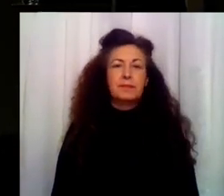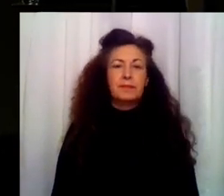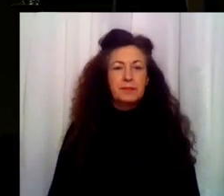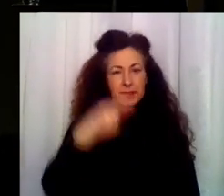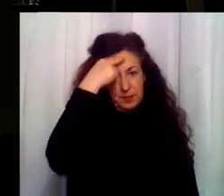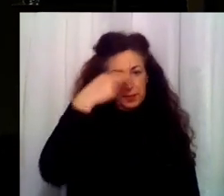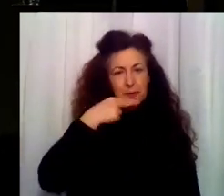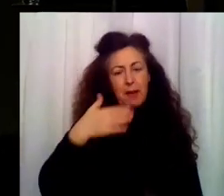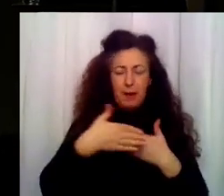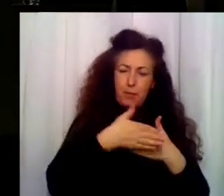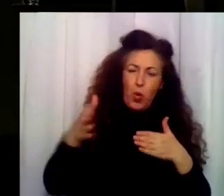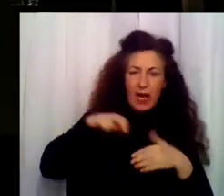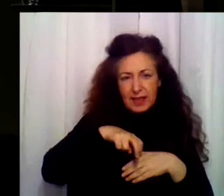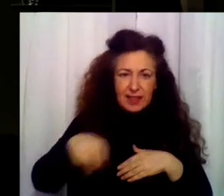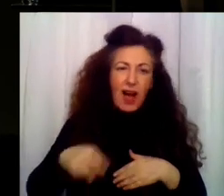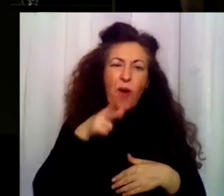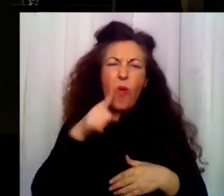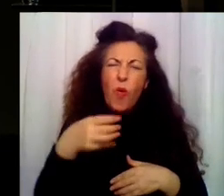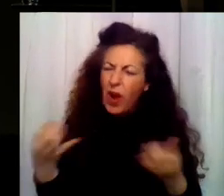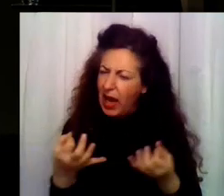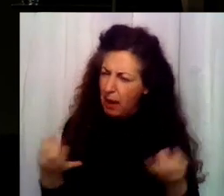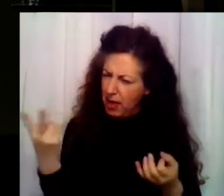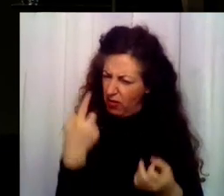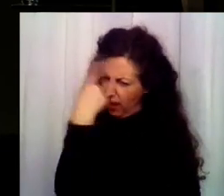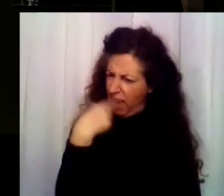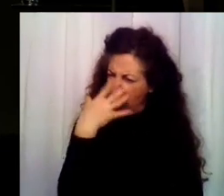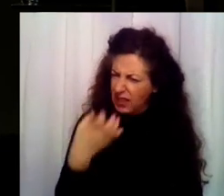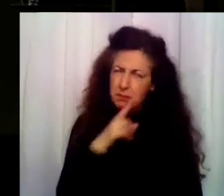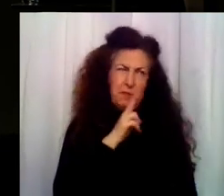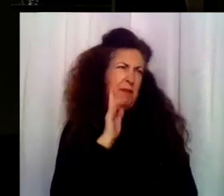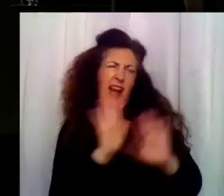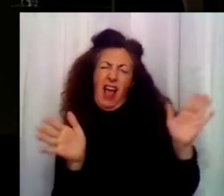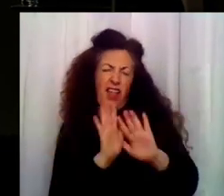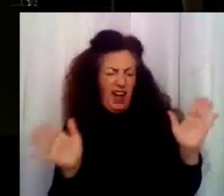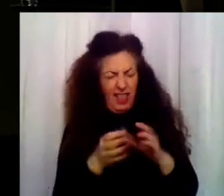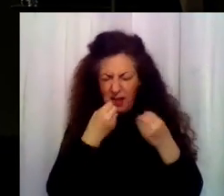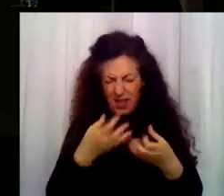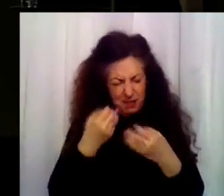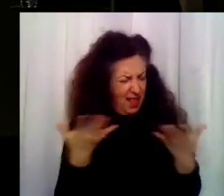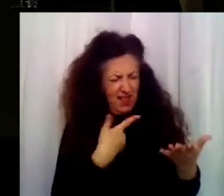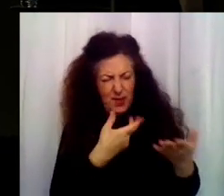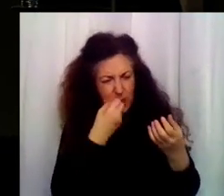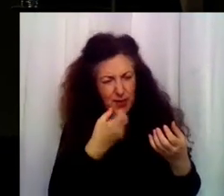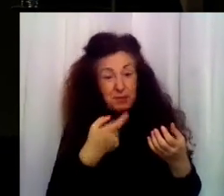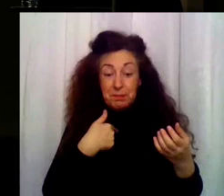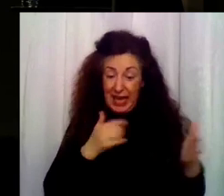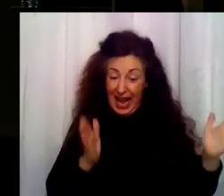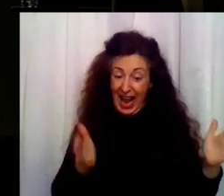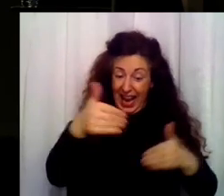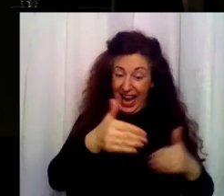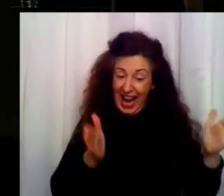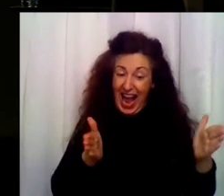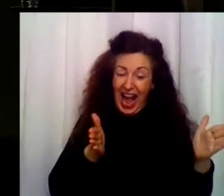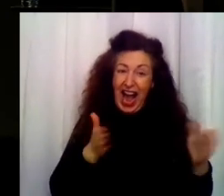Oye, ¿qué pasa aquí? Madre mía, qué seriedad. nada. No pasa nada. Mira, mira. Te echo una caja. Hola.